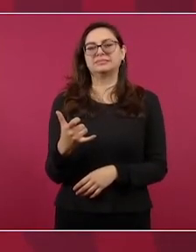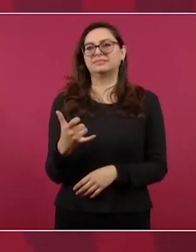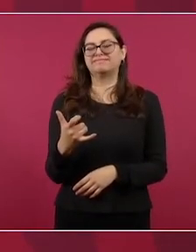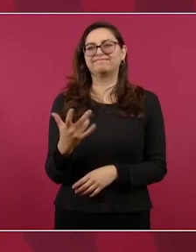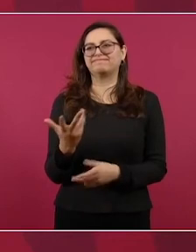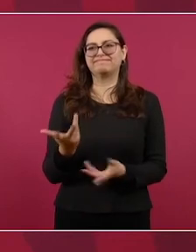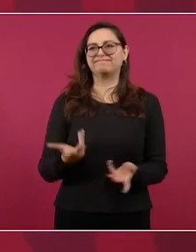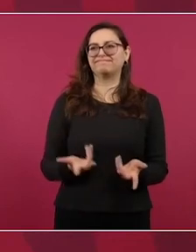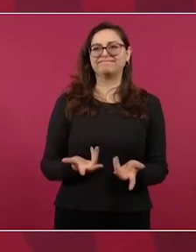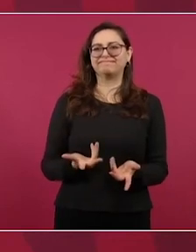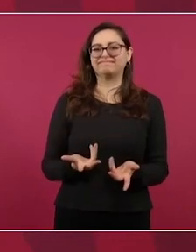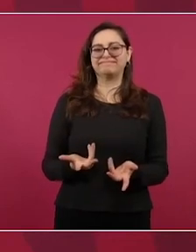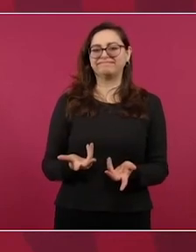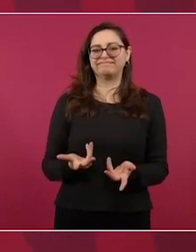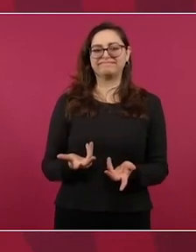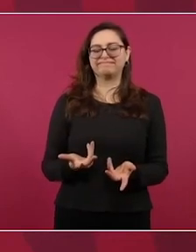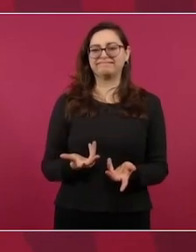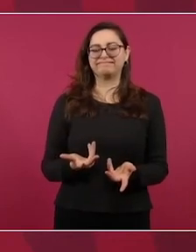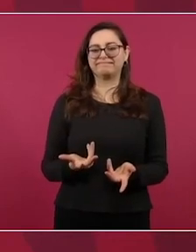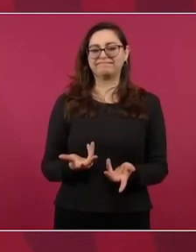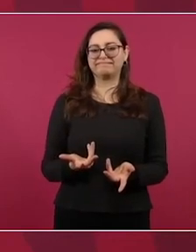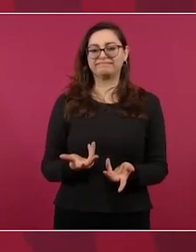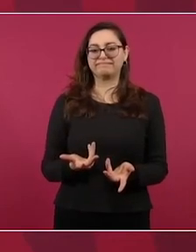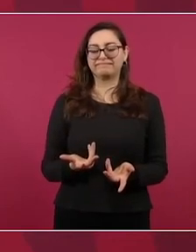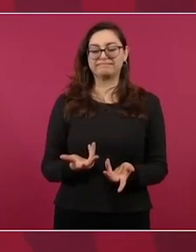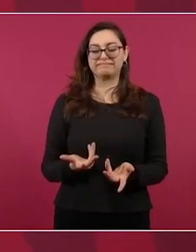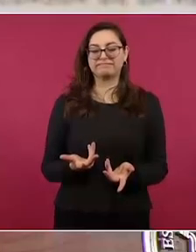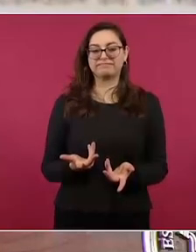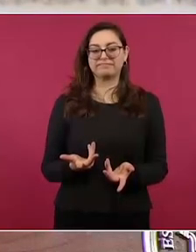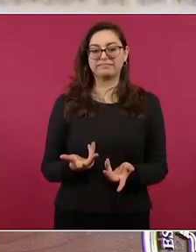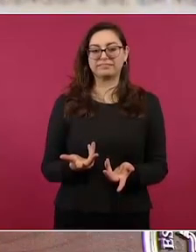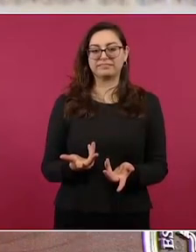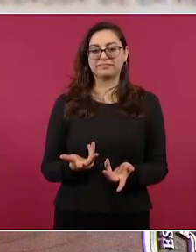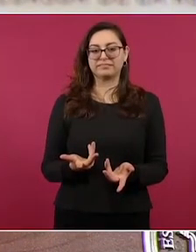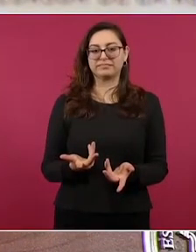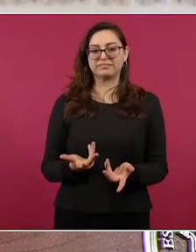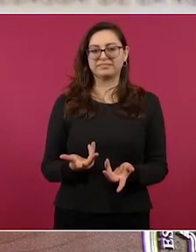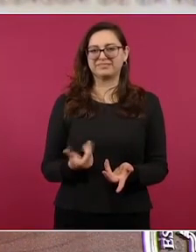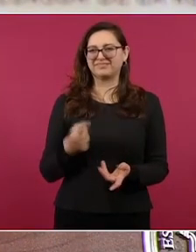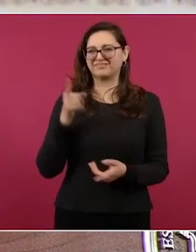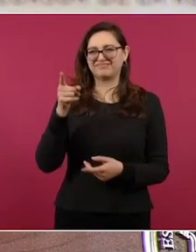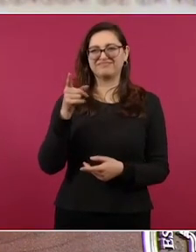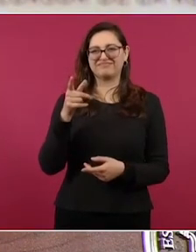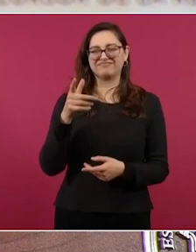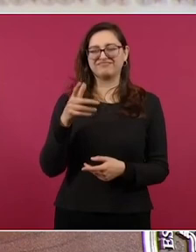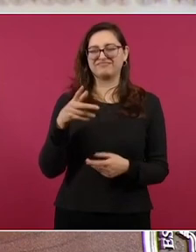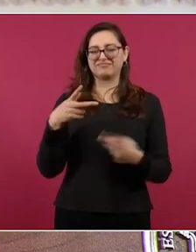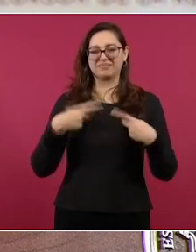por la represión